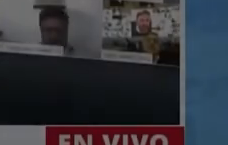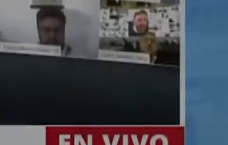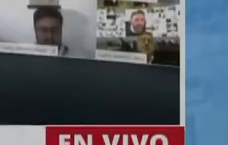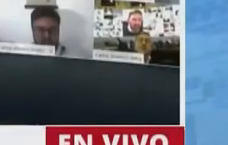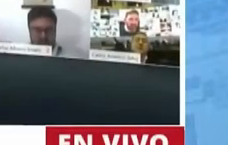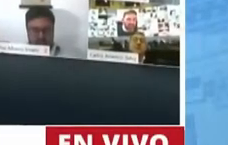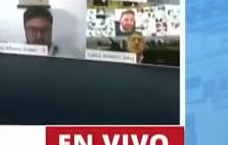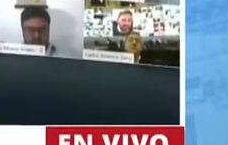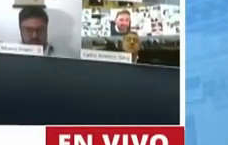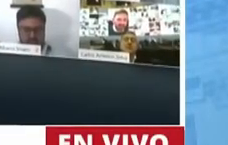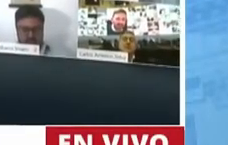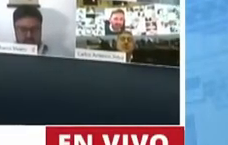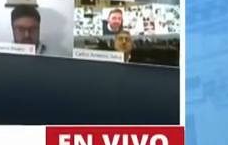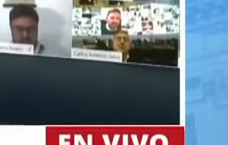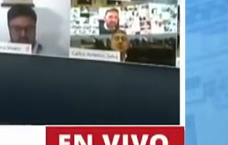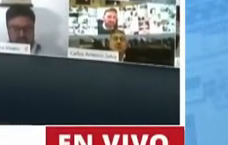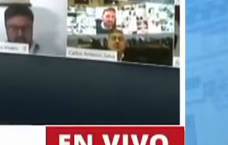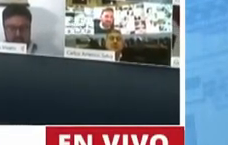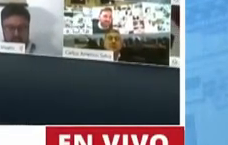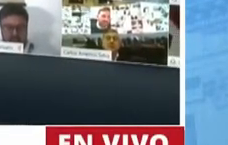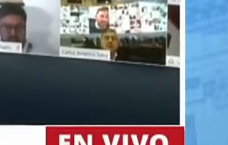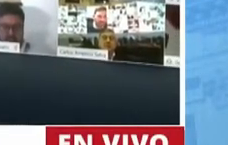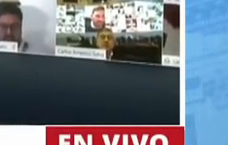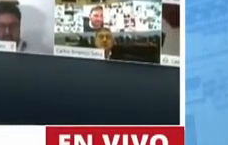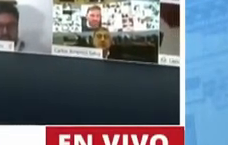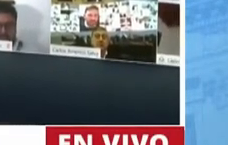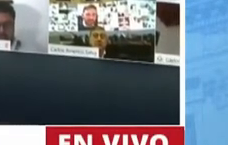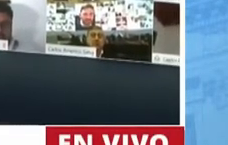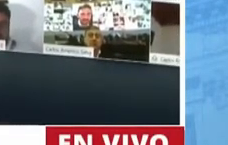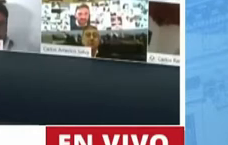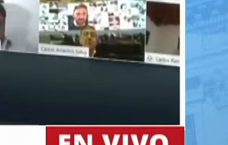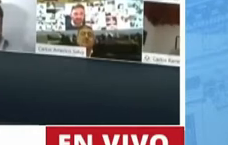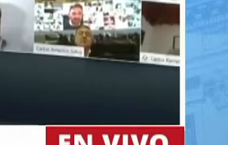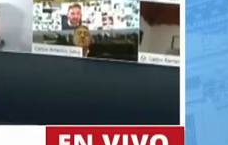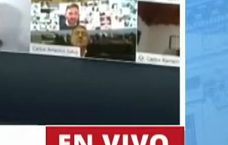Tiene la palabra el diputado Nicolás Rodríguez Sán.